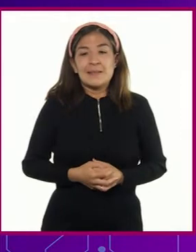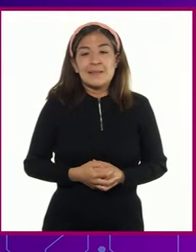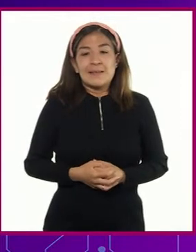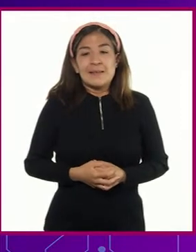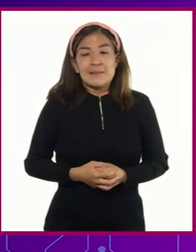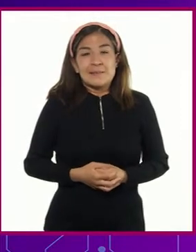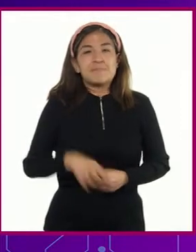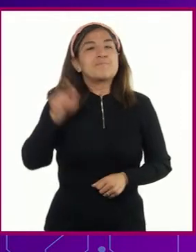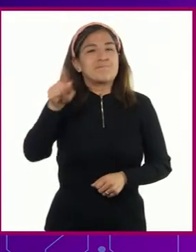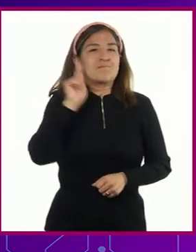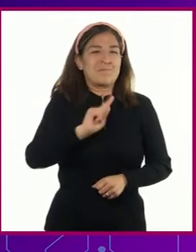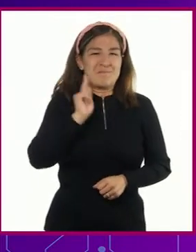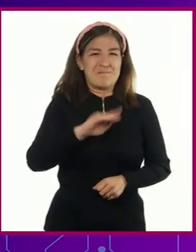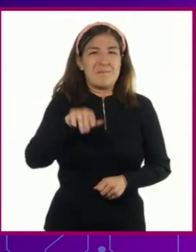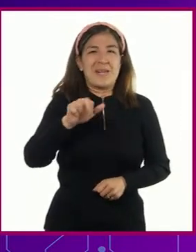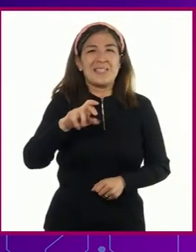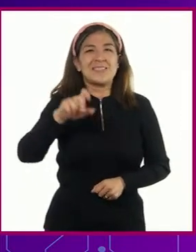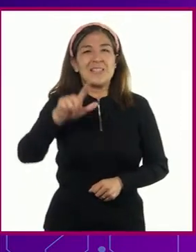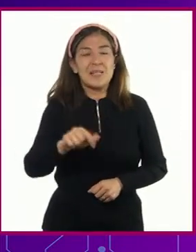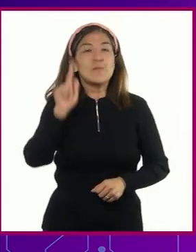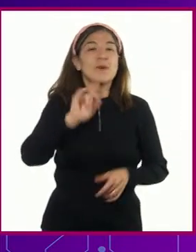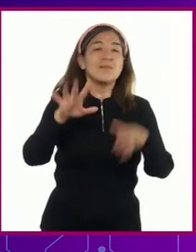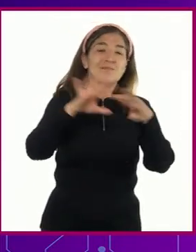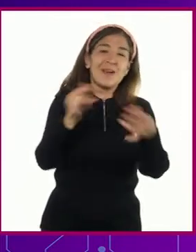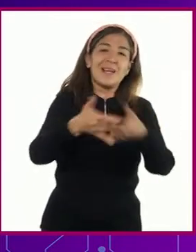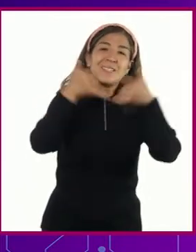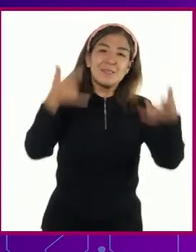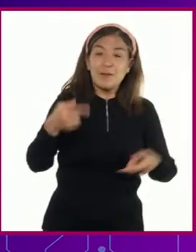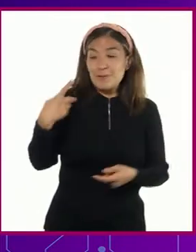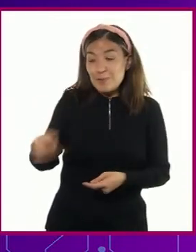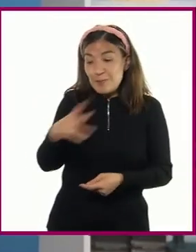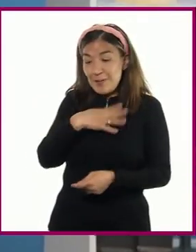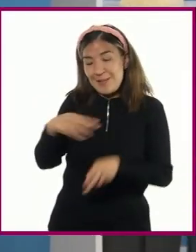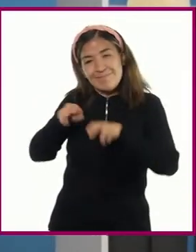Cuenta Marisela al lado de sus hijos y de sus padres.